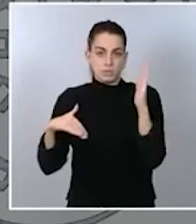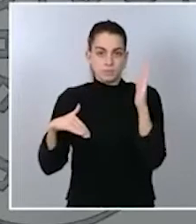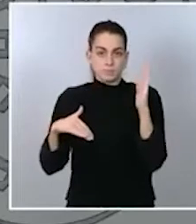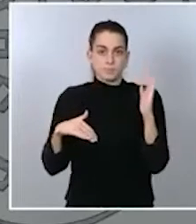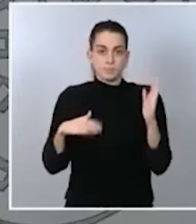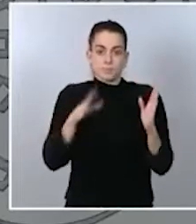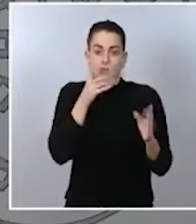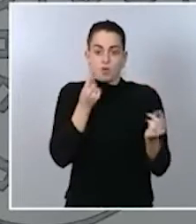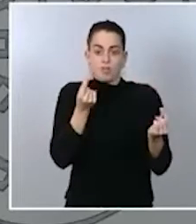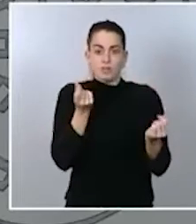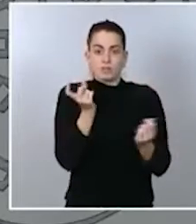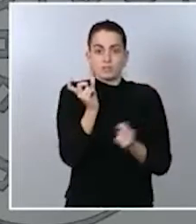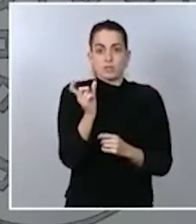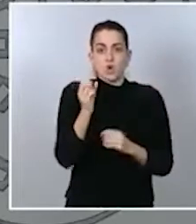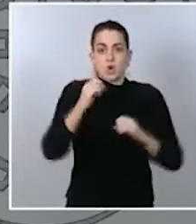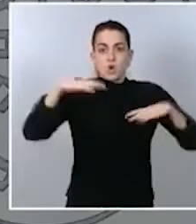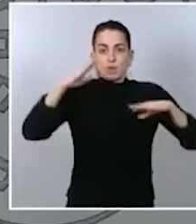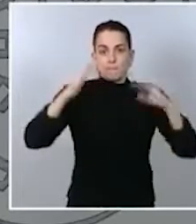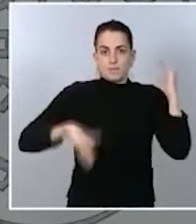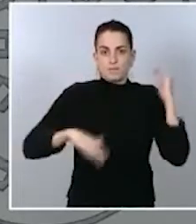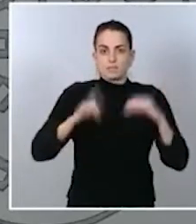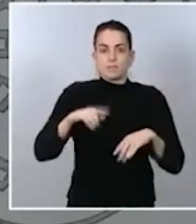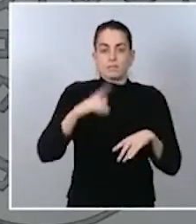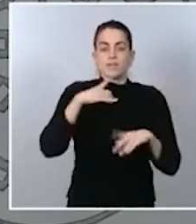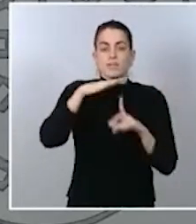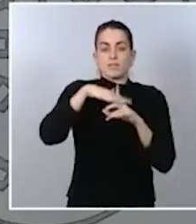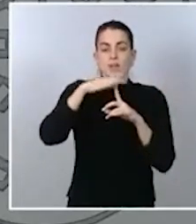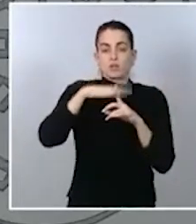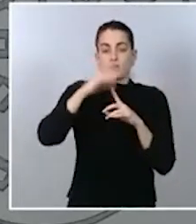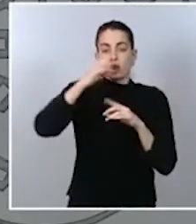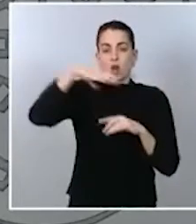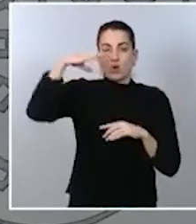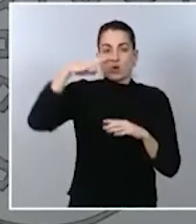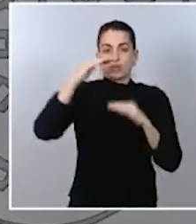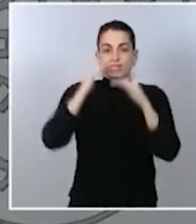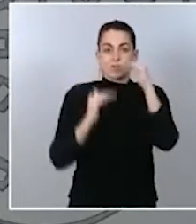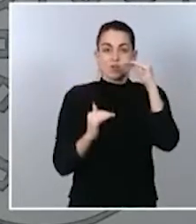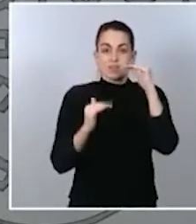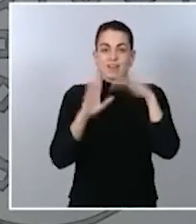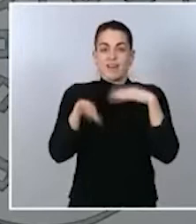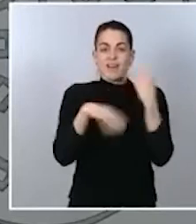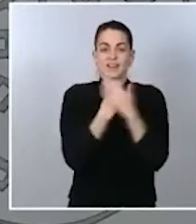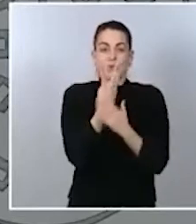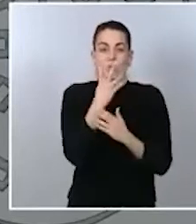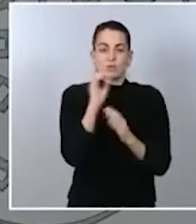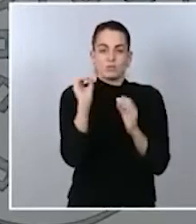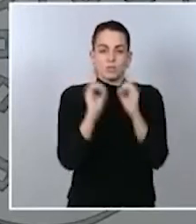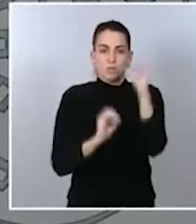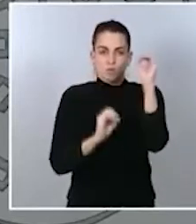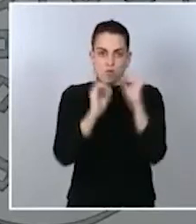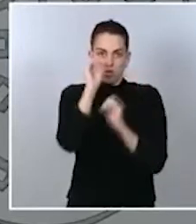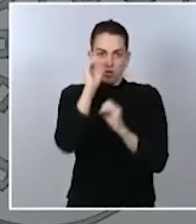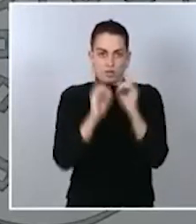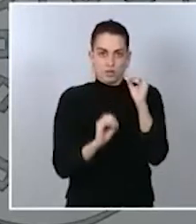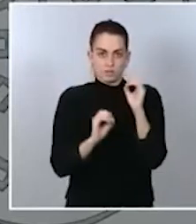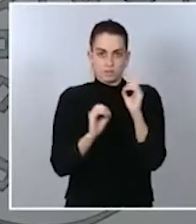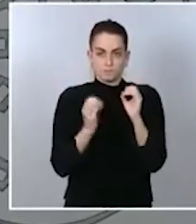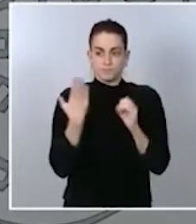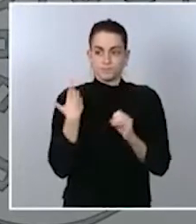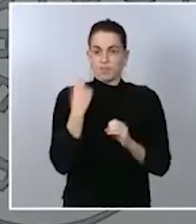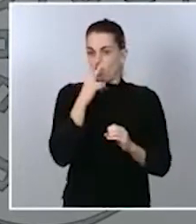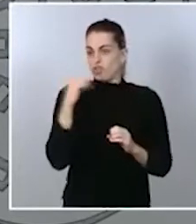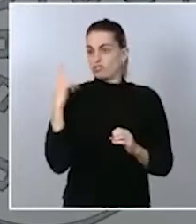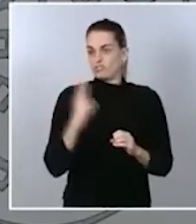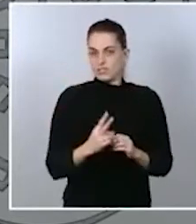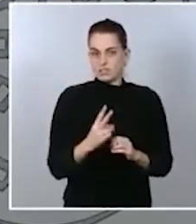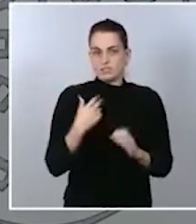energía de la factura de electricidad se ha reducido, fíjense, un 40% en los dos últimos años, de manera